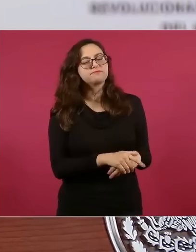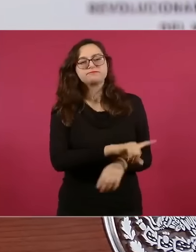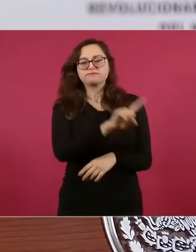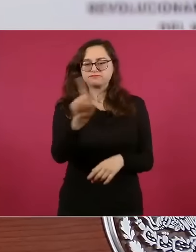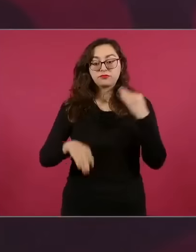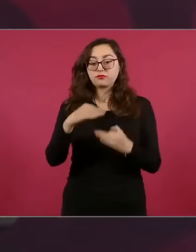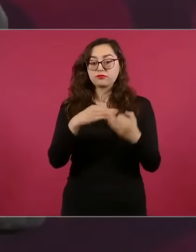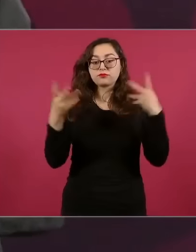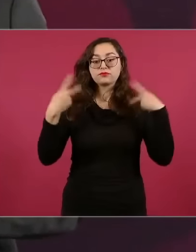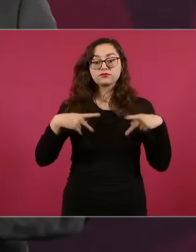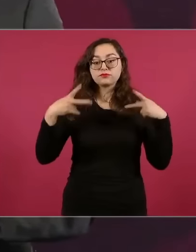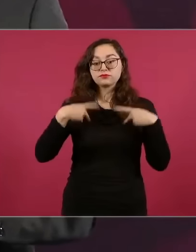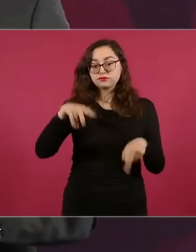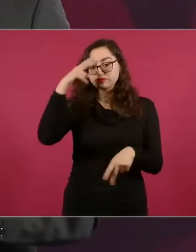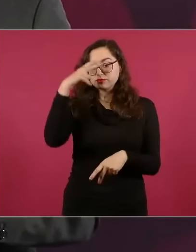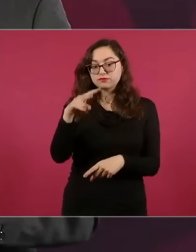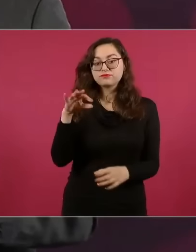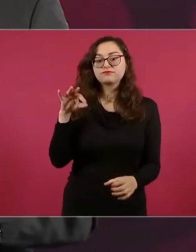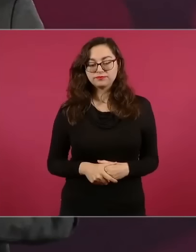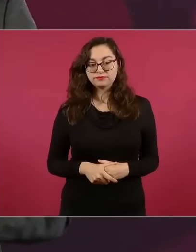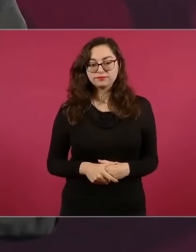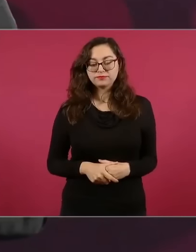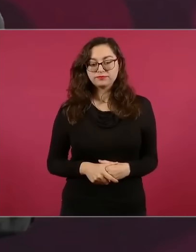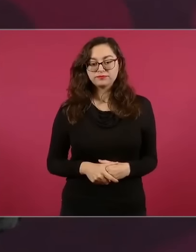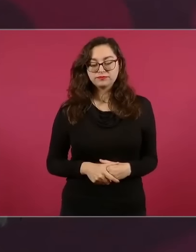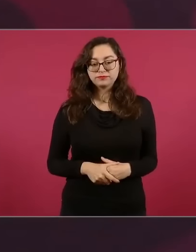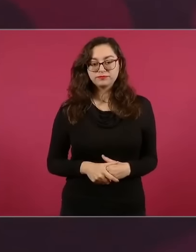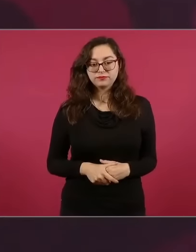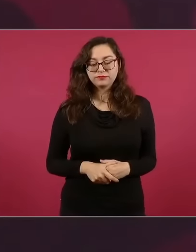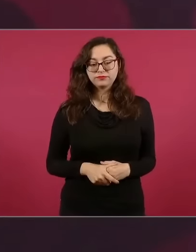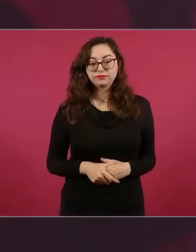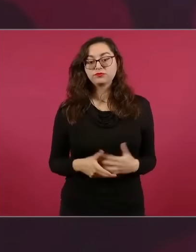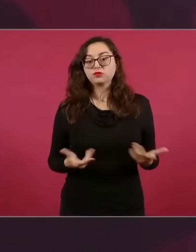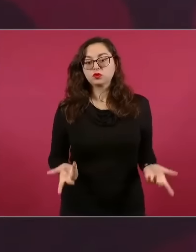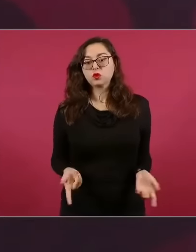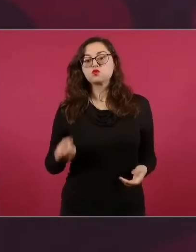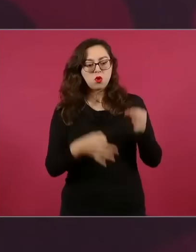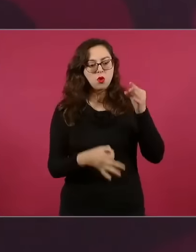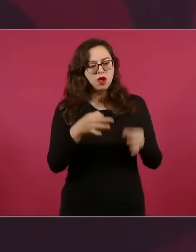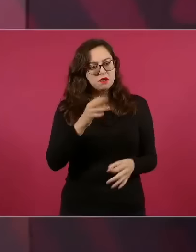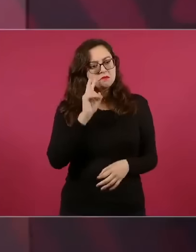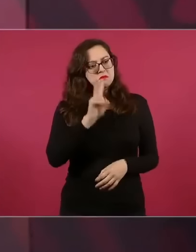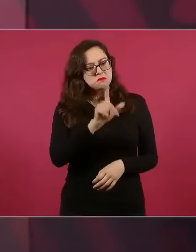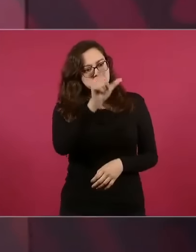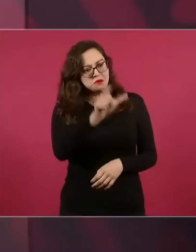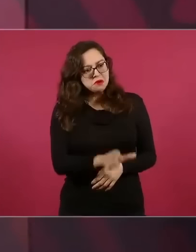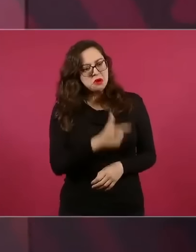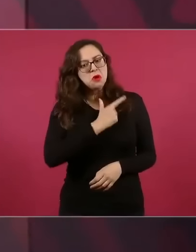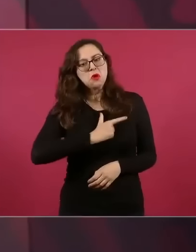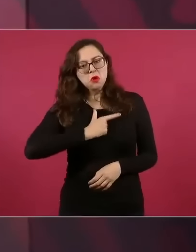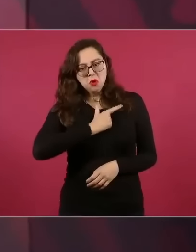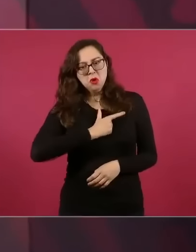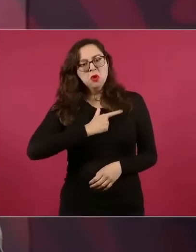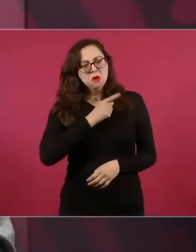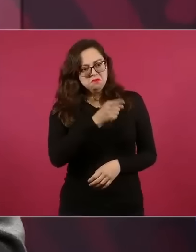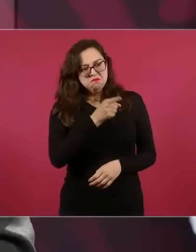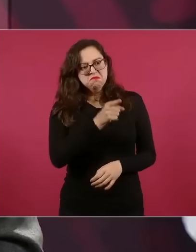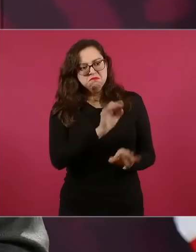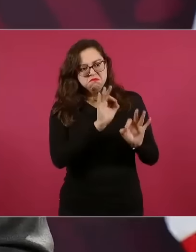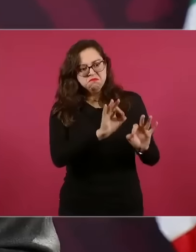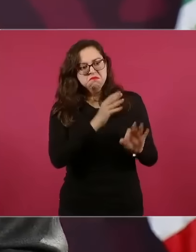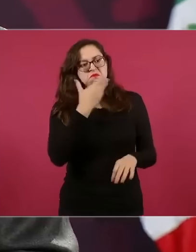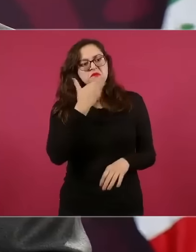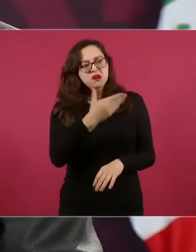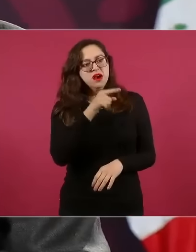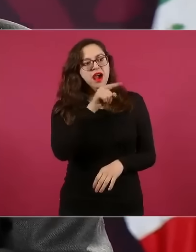vamos a ir y vamos a votar por la jueza, por el juez que consideremos va a